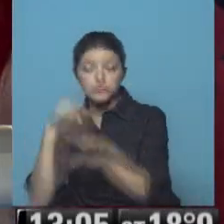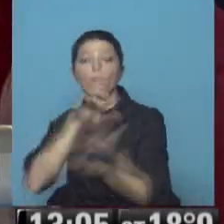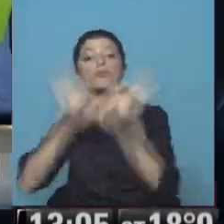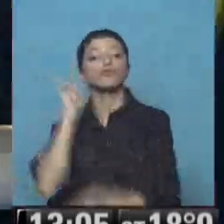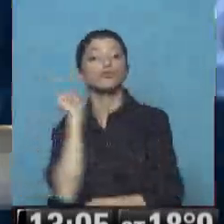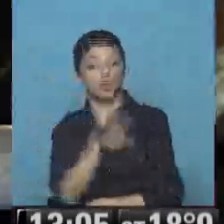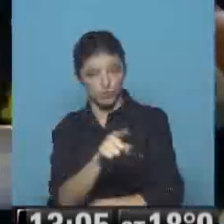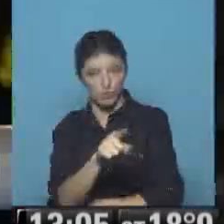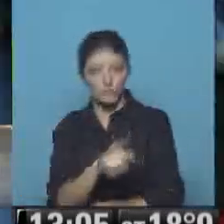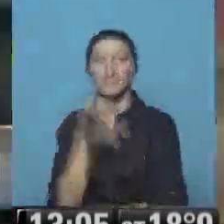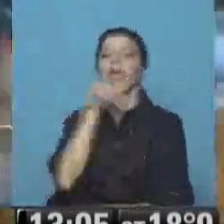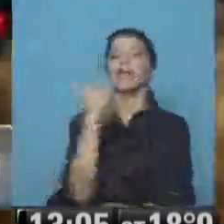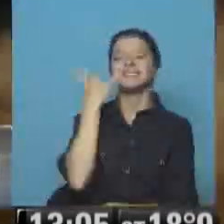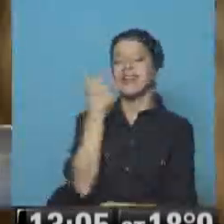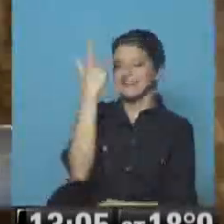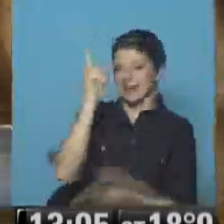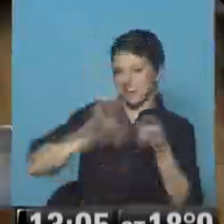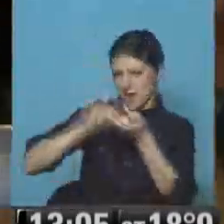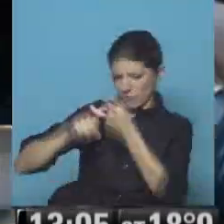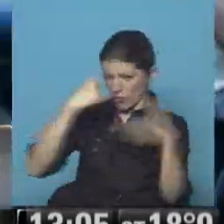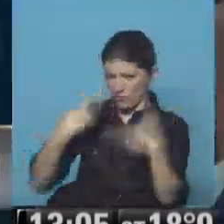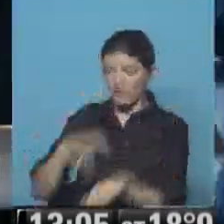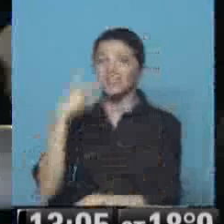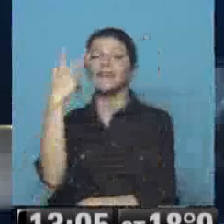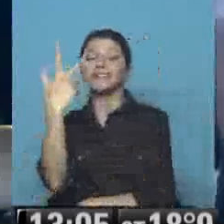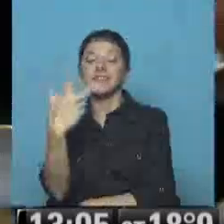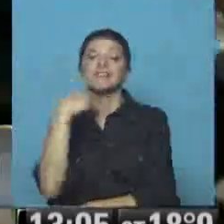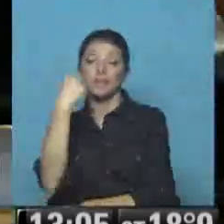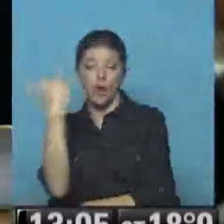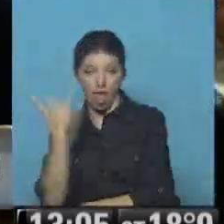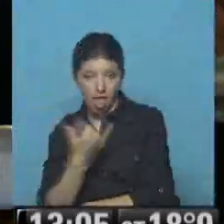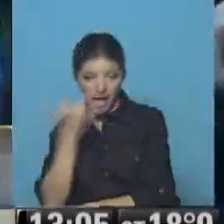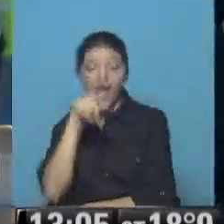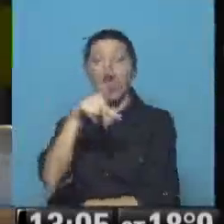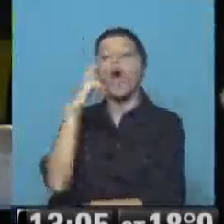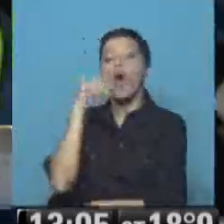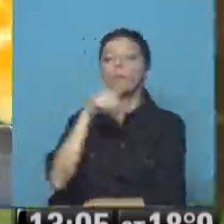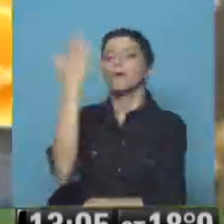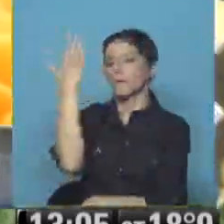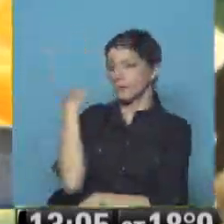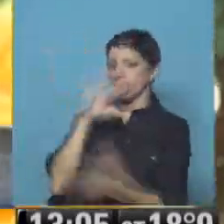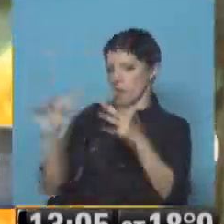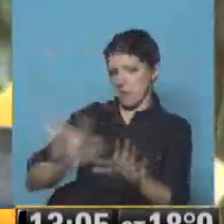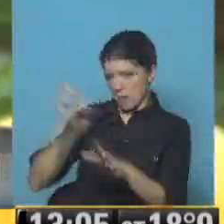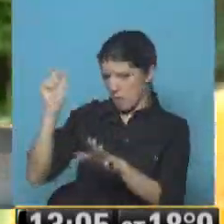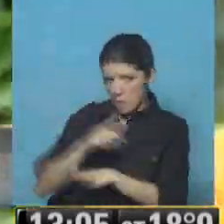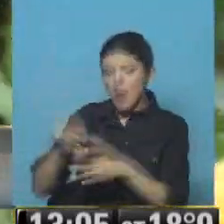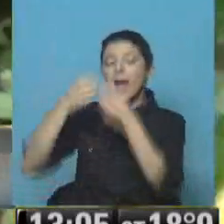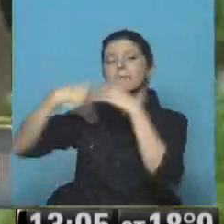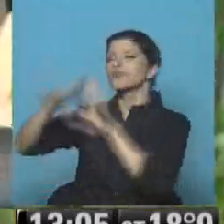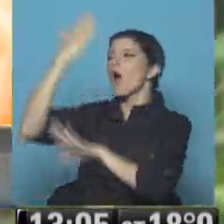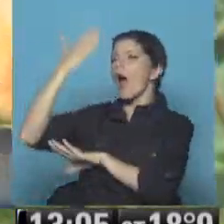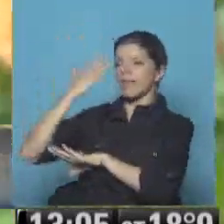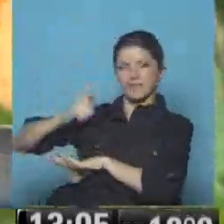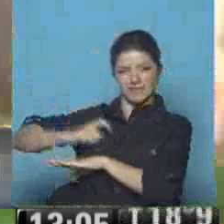Con tres matrimonios en su haber y padre de tres hijos, Corbyn, informal y de costumbres austeras, inició su militancia en las filas del